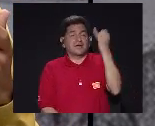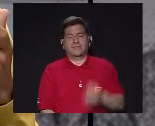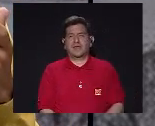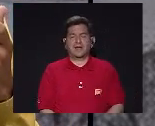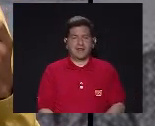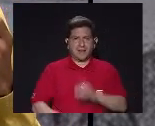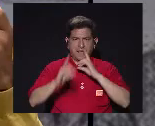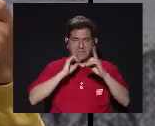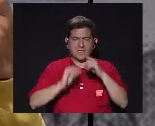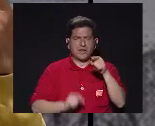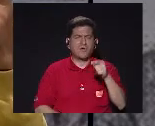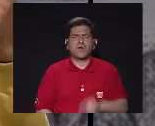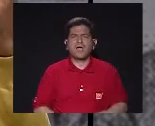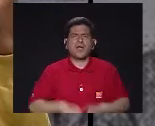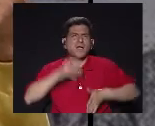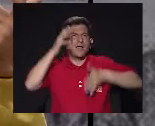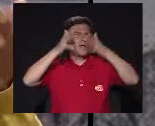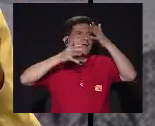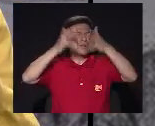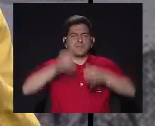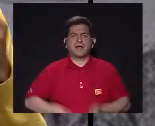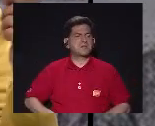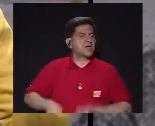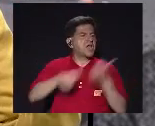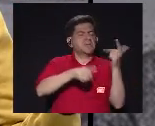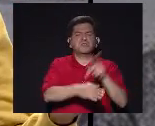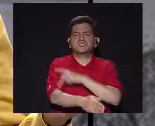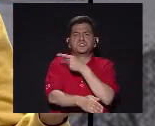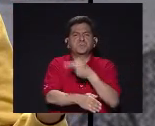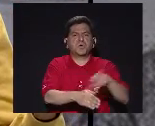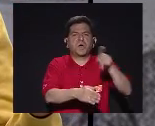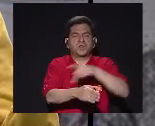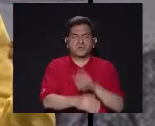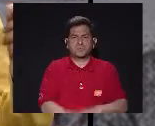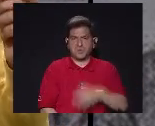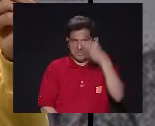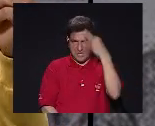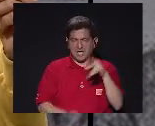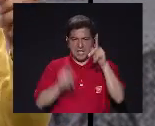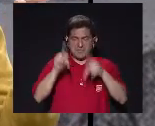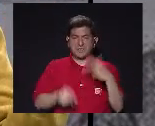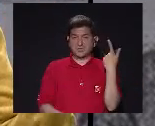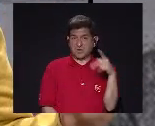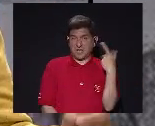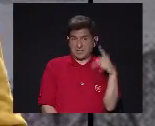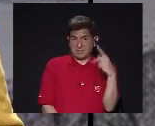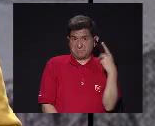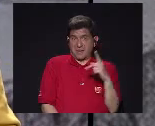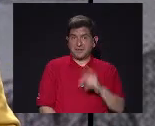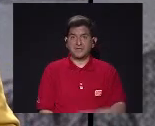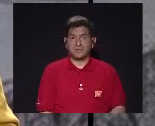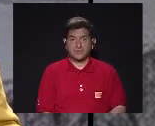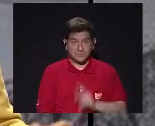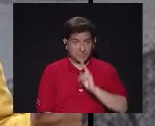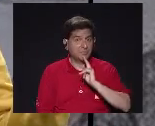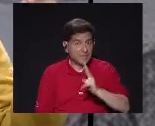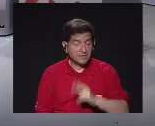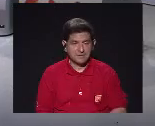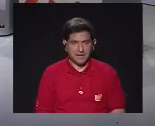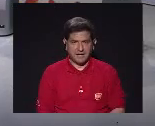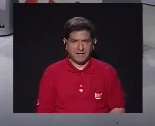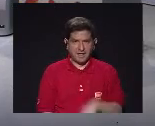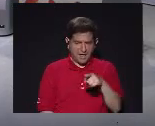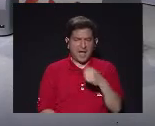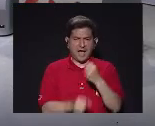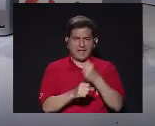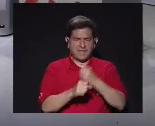Platón Cuando imaginó La ciudad ideal Expulsó a los poetas Porque los creía Seres peligrosos Esa